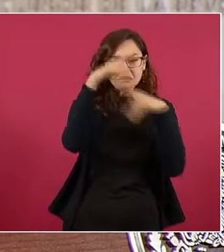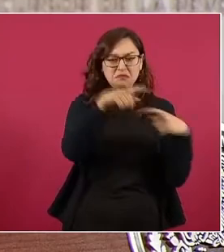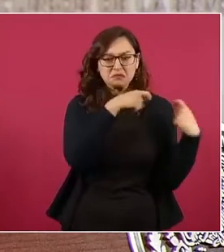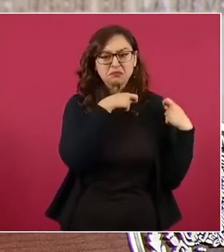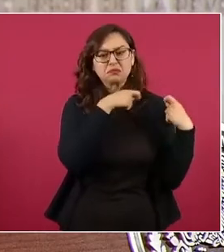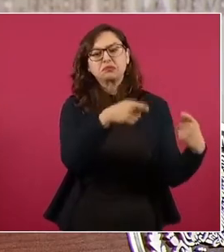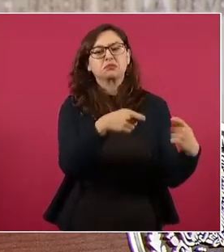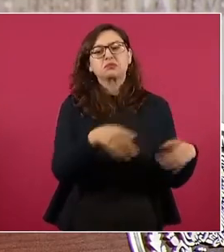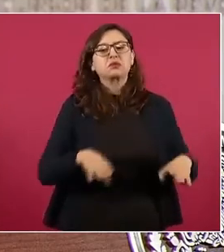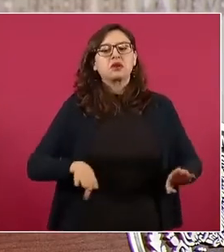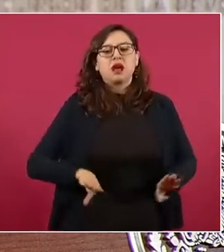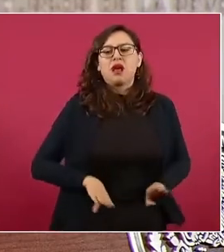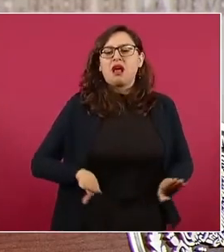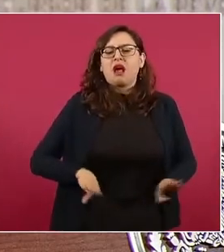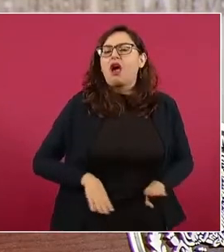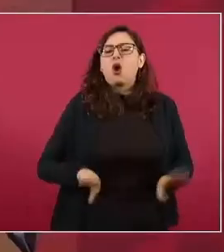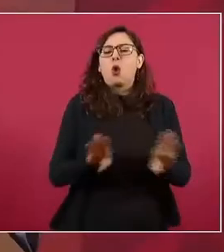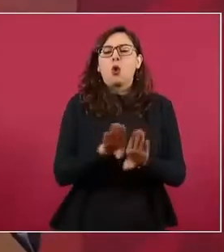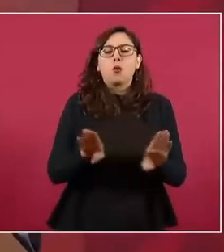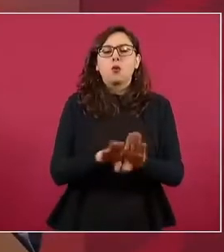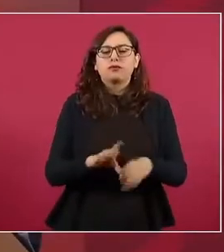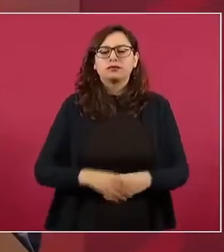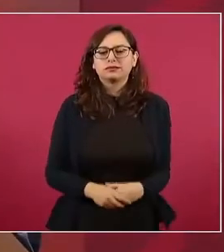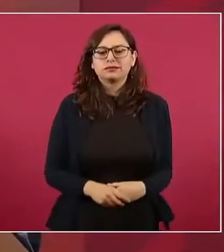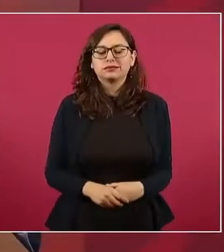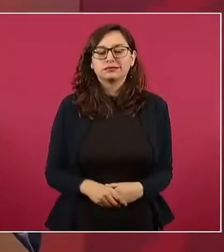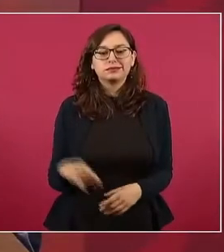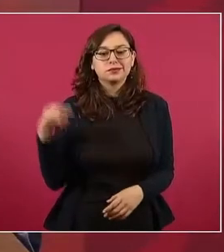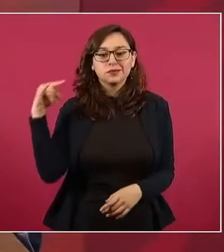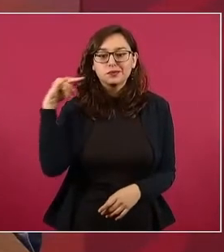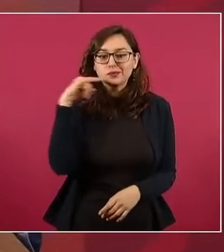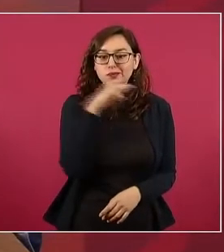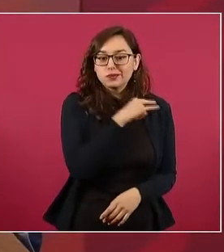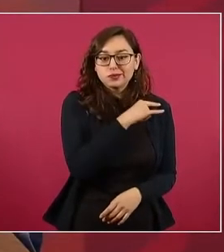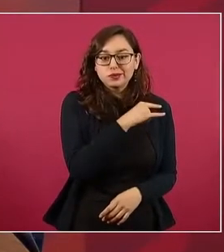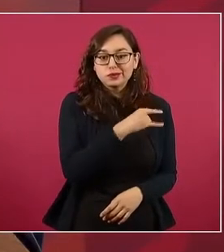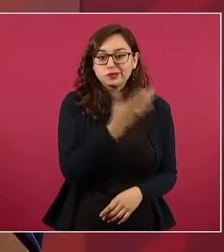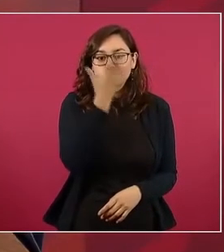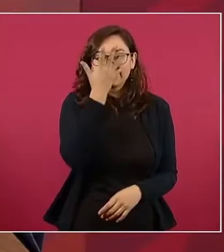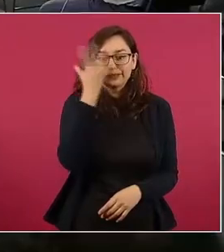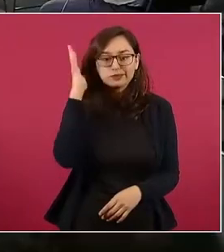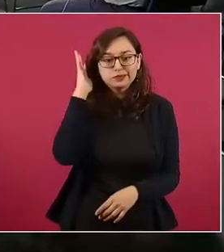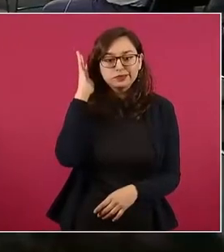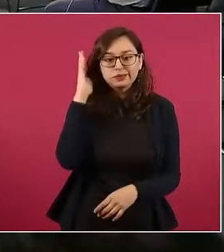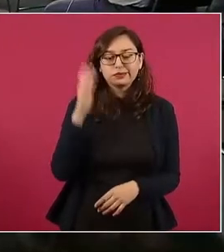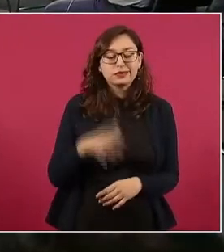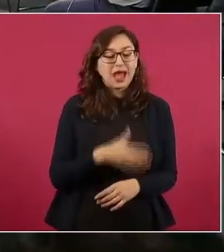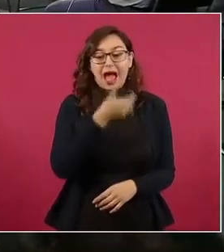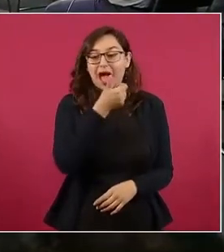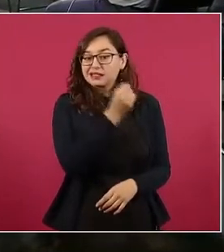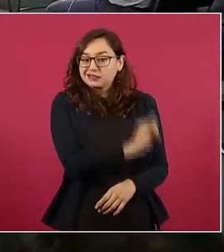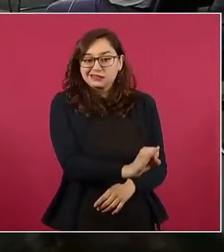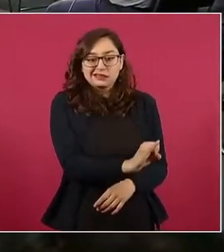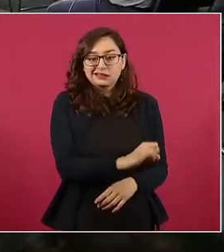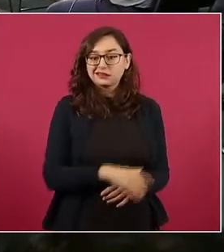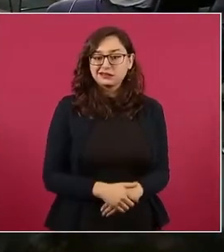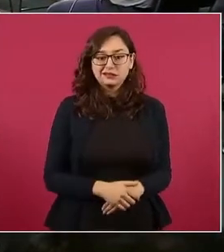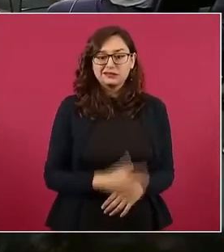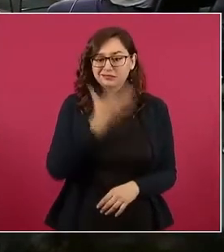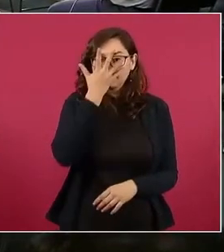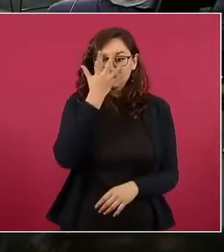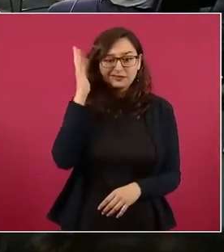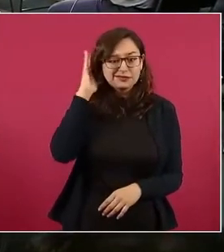la hipocresía, una doble moral siempre,